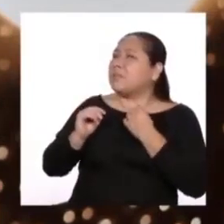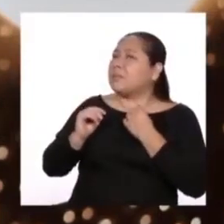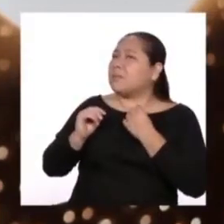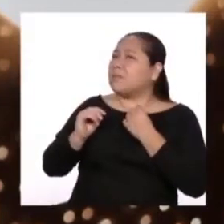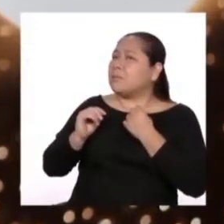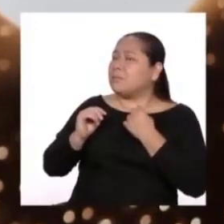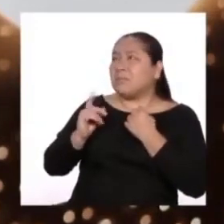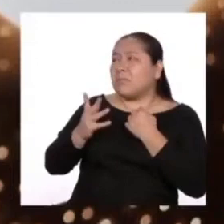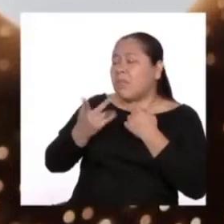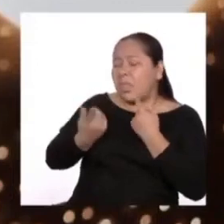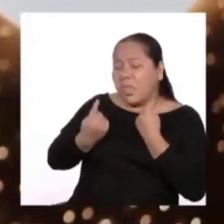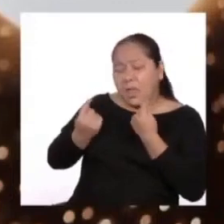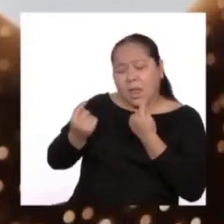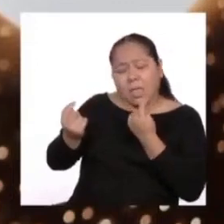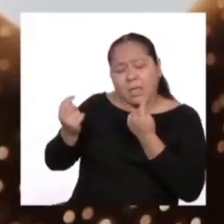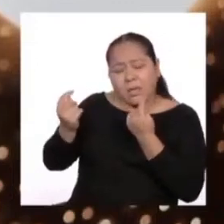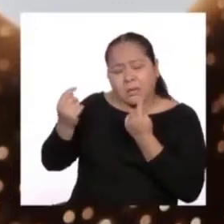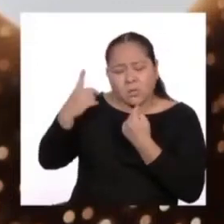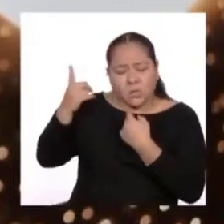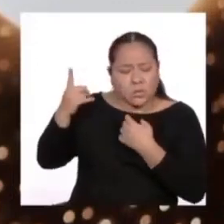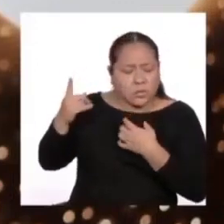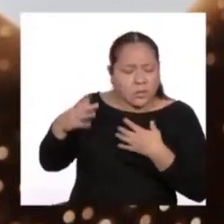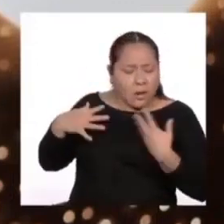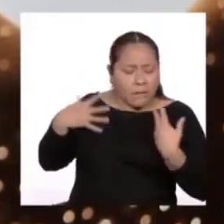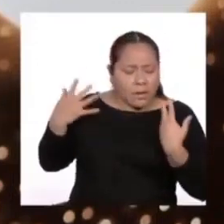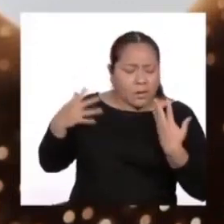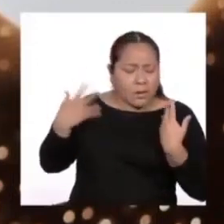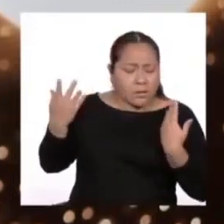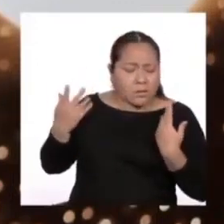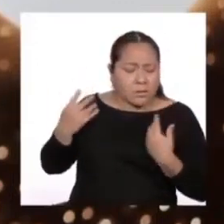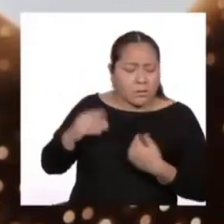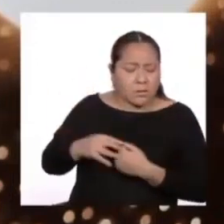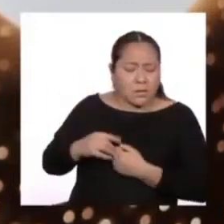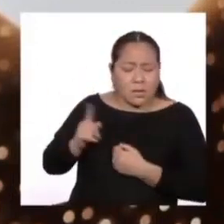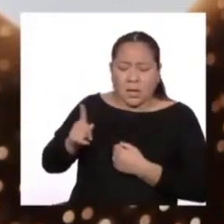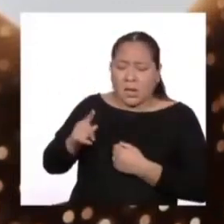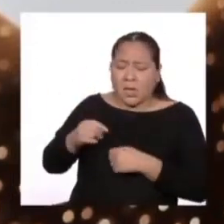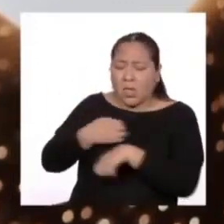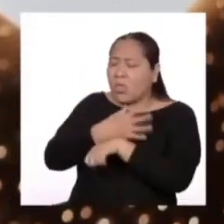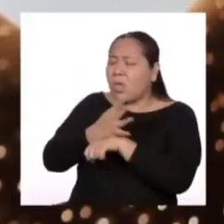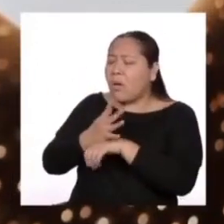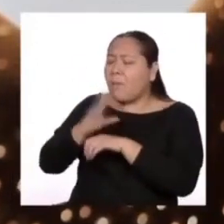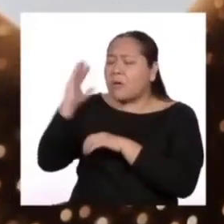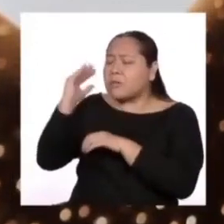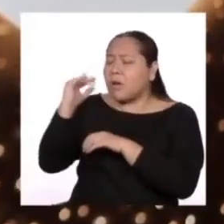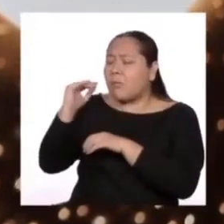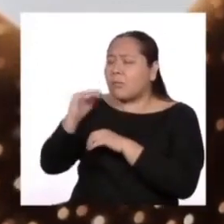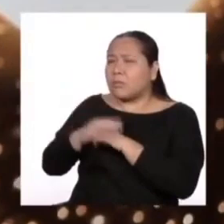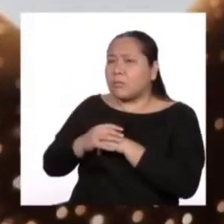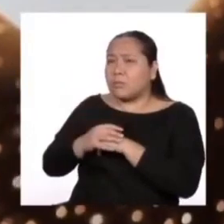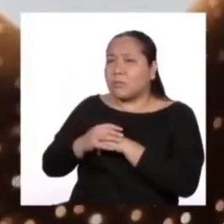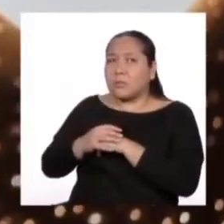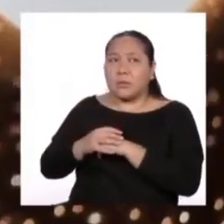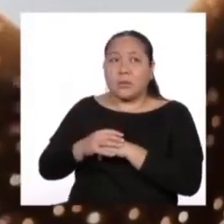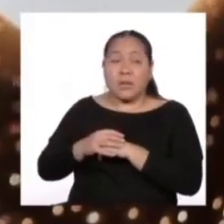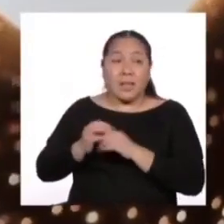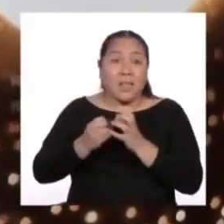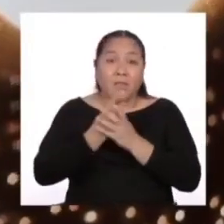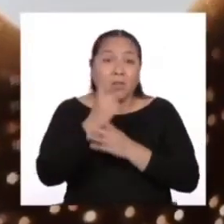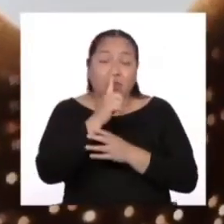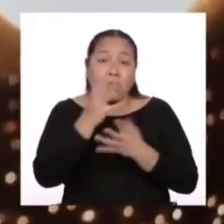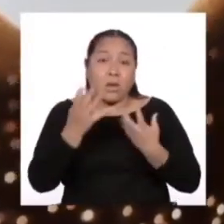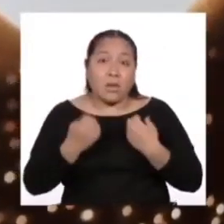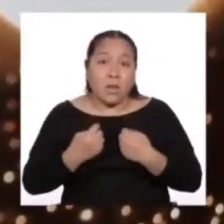Procura ser feliz y no prolongues más tu despedida. La flor no quería que la viese llorar.